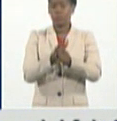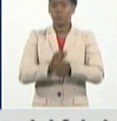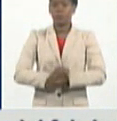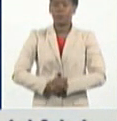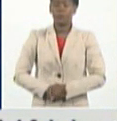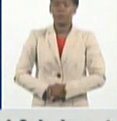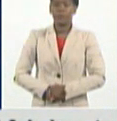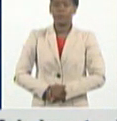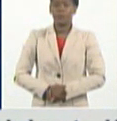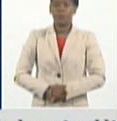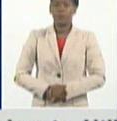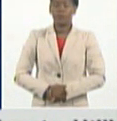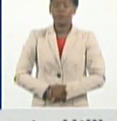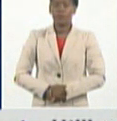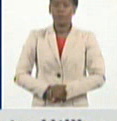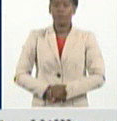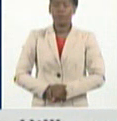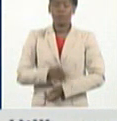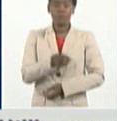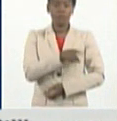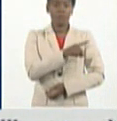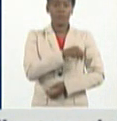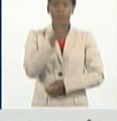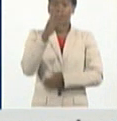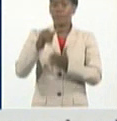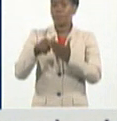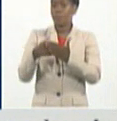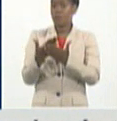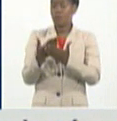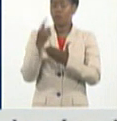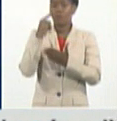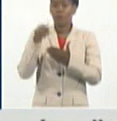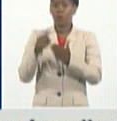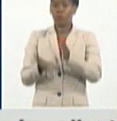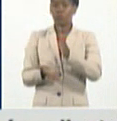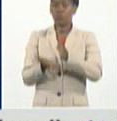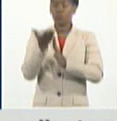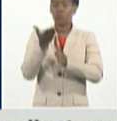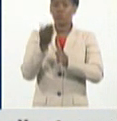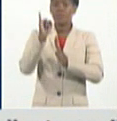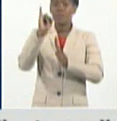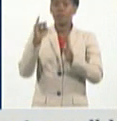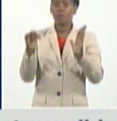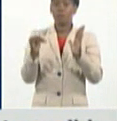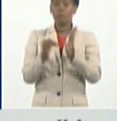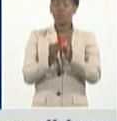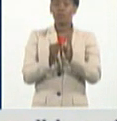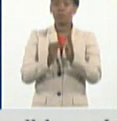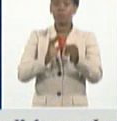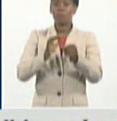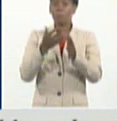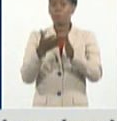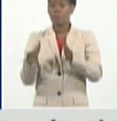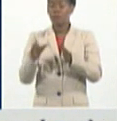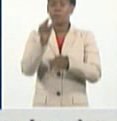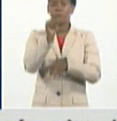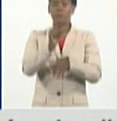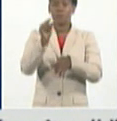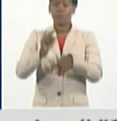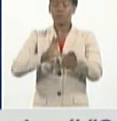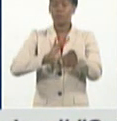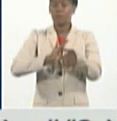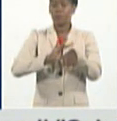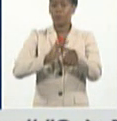últimos 3 días, con cifras por encima de los 6.000 pacientes diagnosticados diariamente.